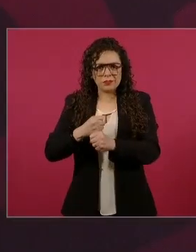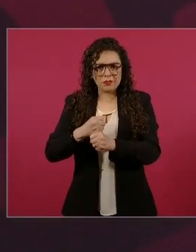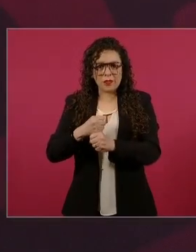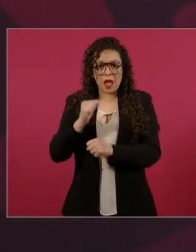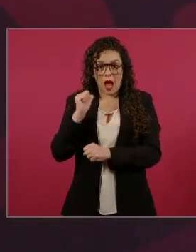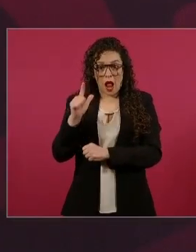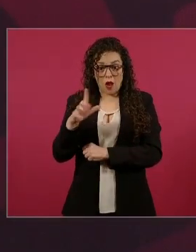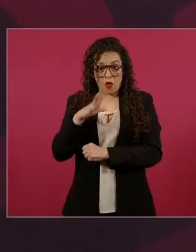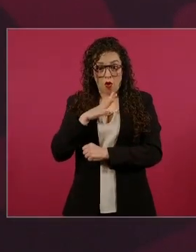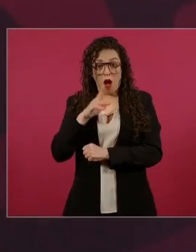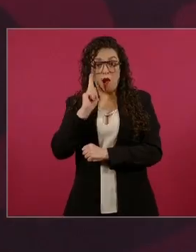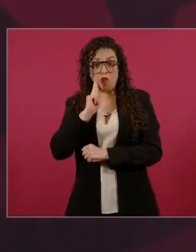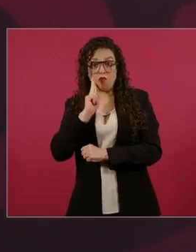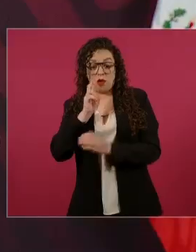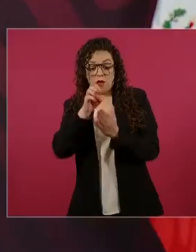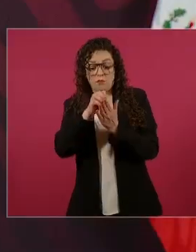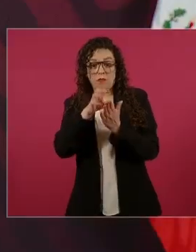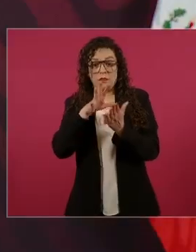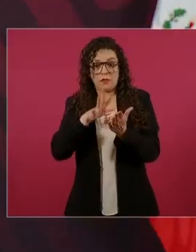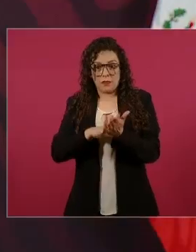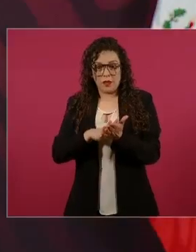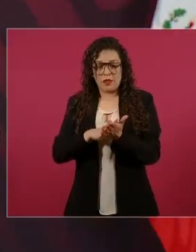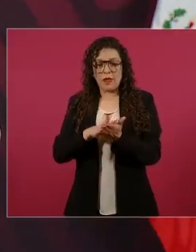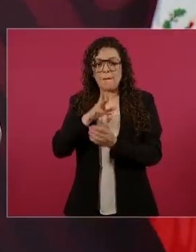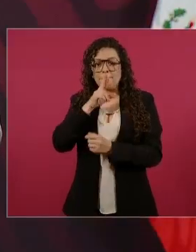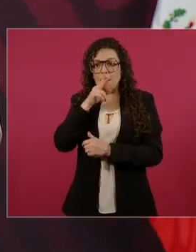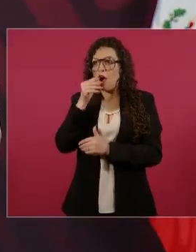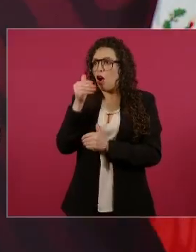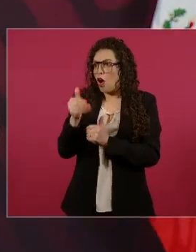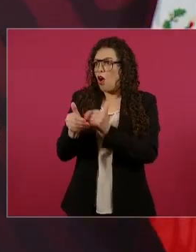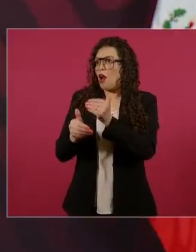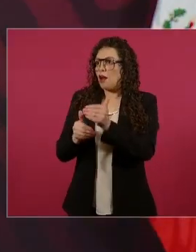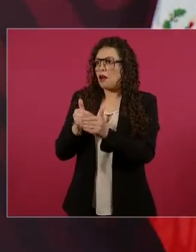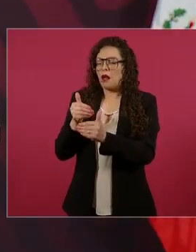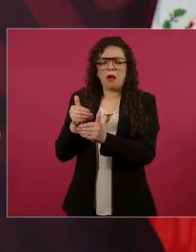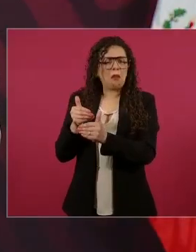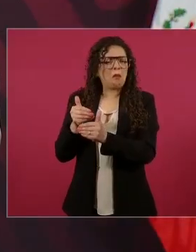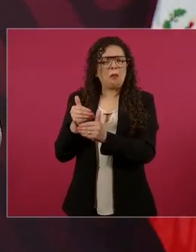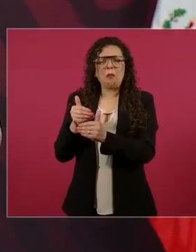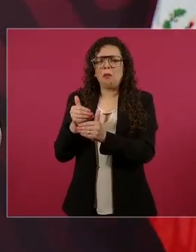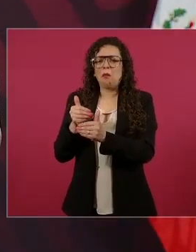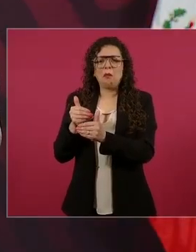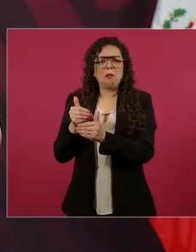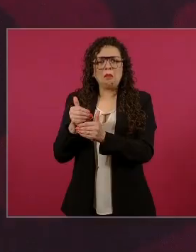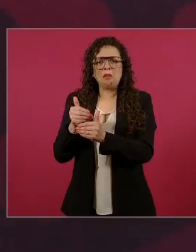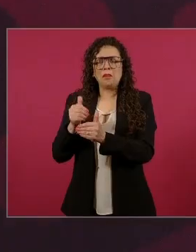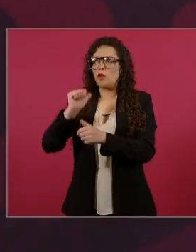de la llegada de la inversión extranjera a México,